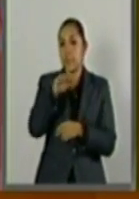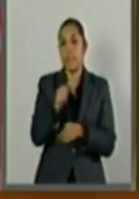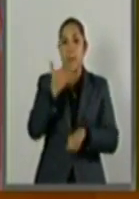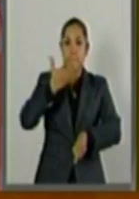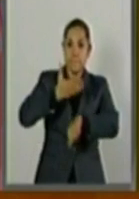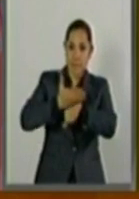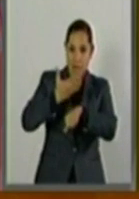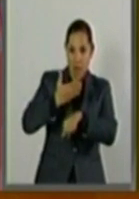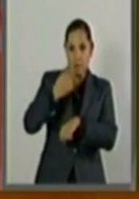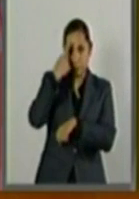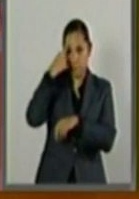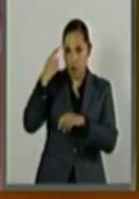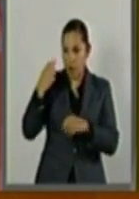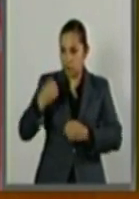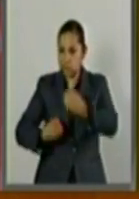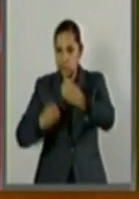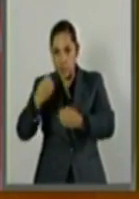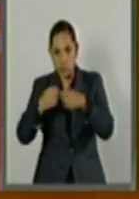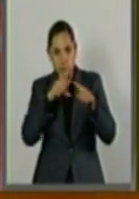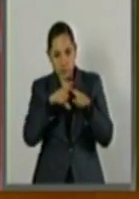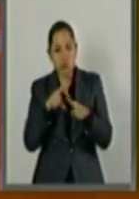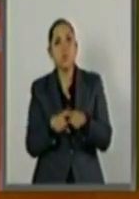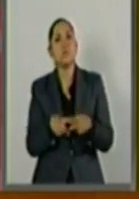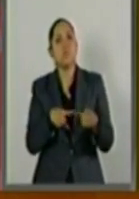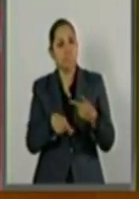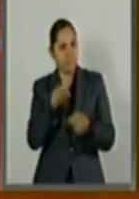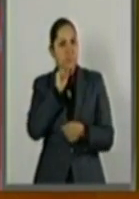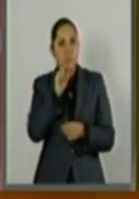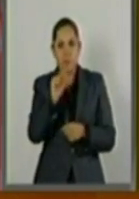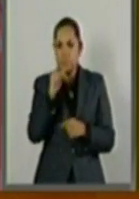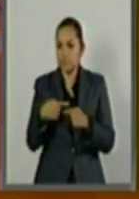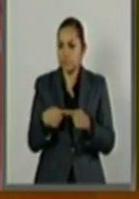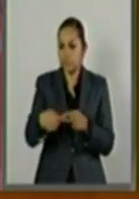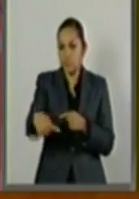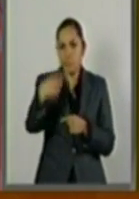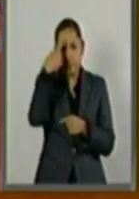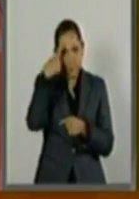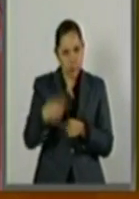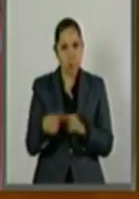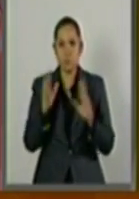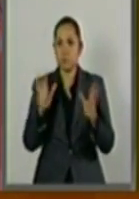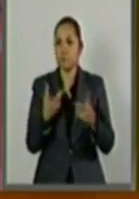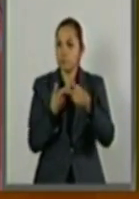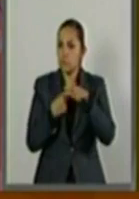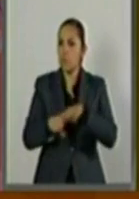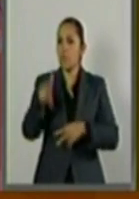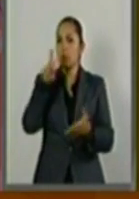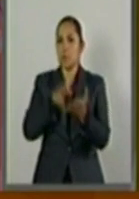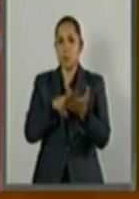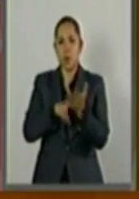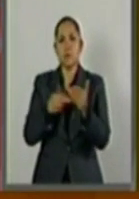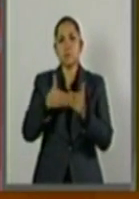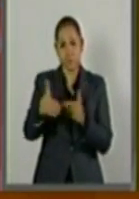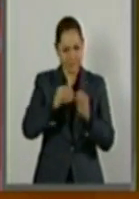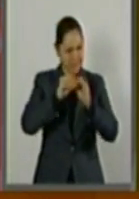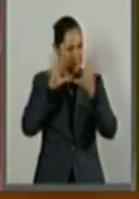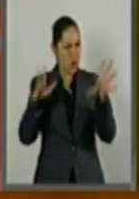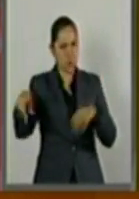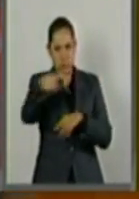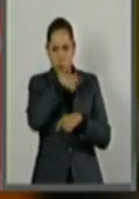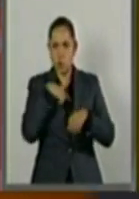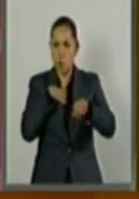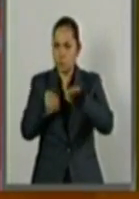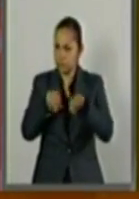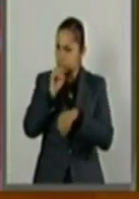está a punto de tener plena vigencia. Y va a salir, lo haremos también, con un sentido de creatividad y de oportunidad.